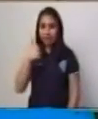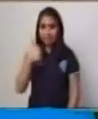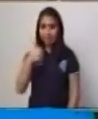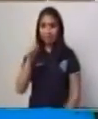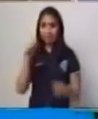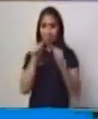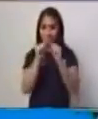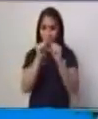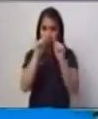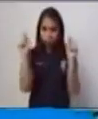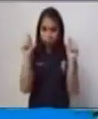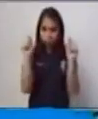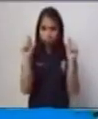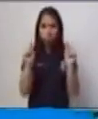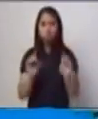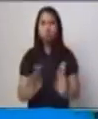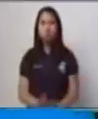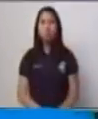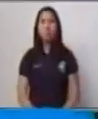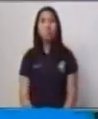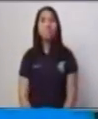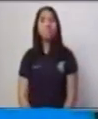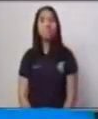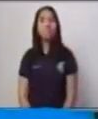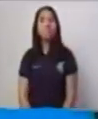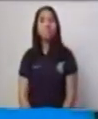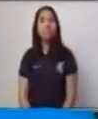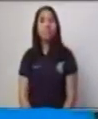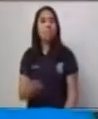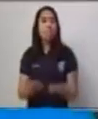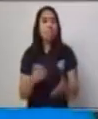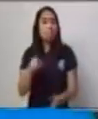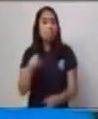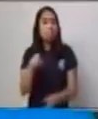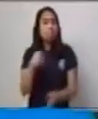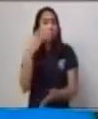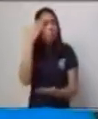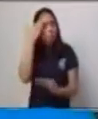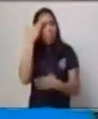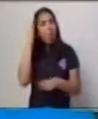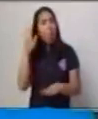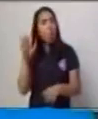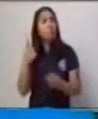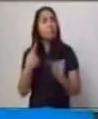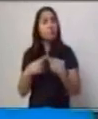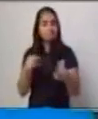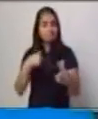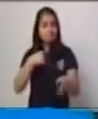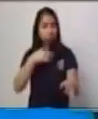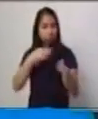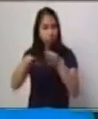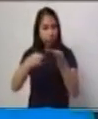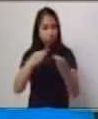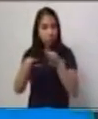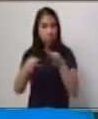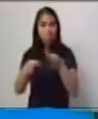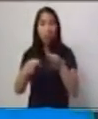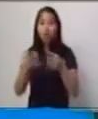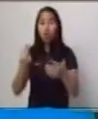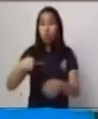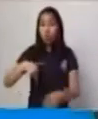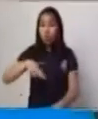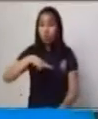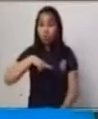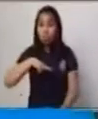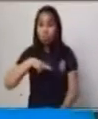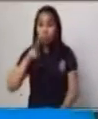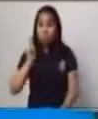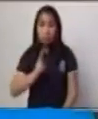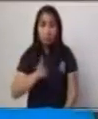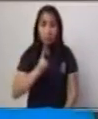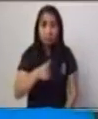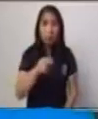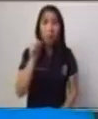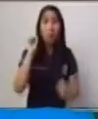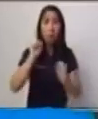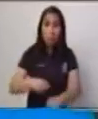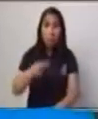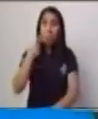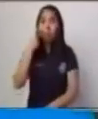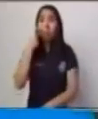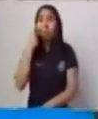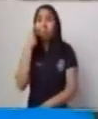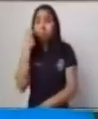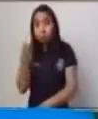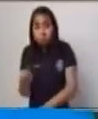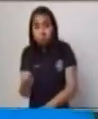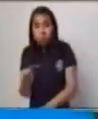estamos rodeados de infinitas líneas visibles e invisibles.